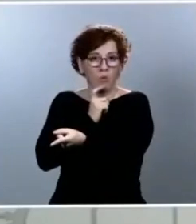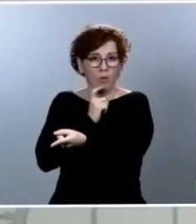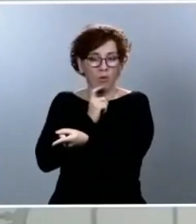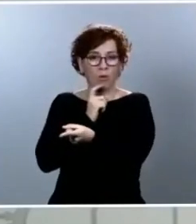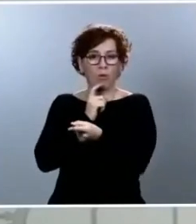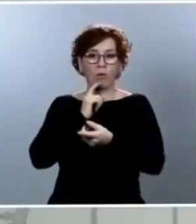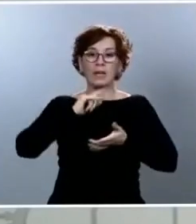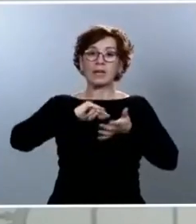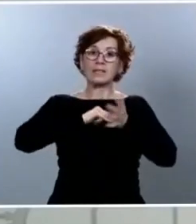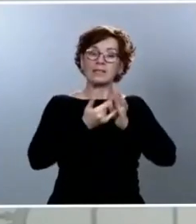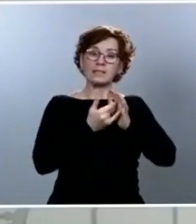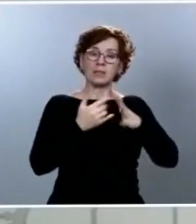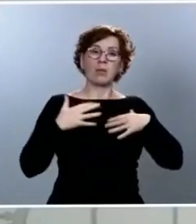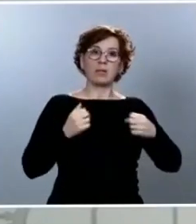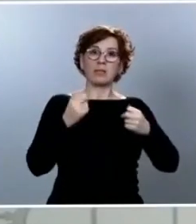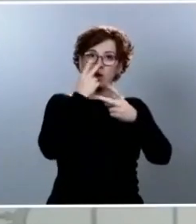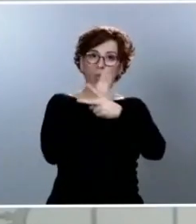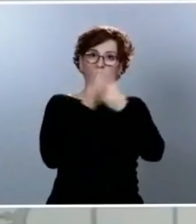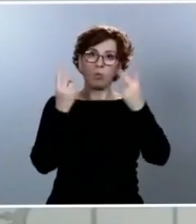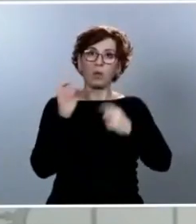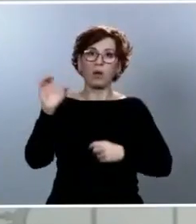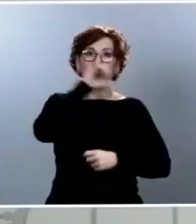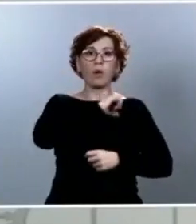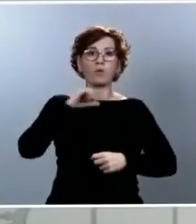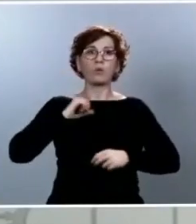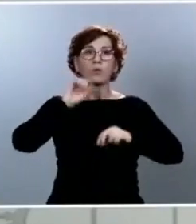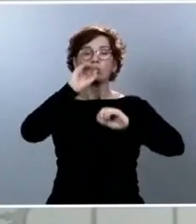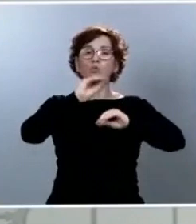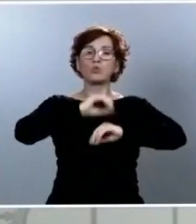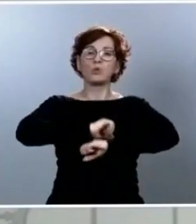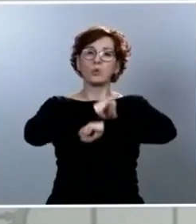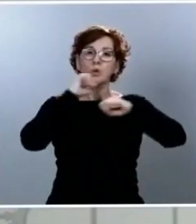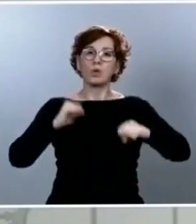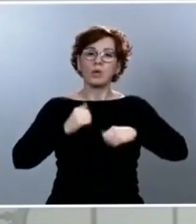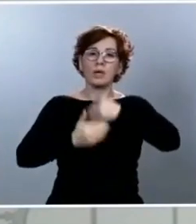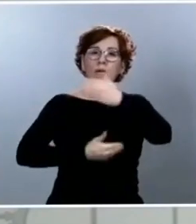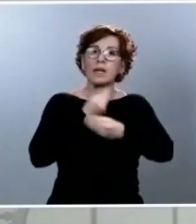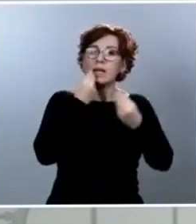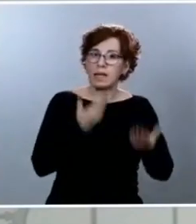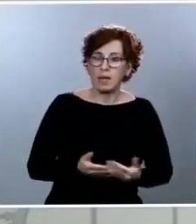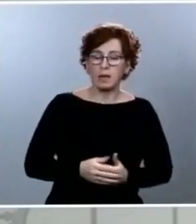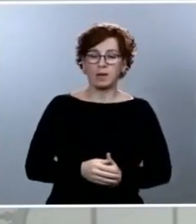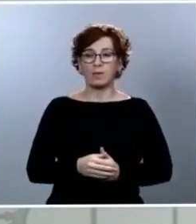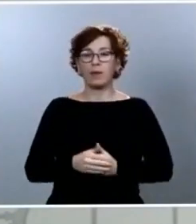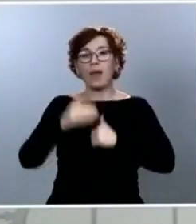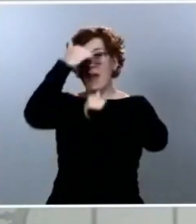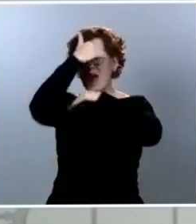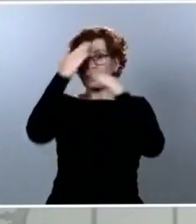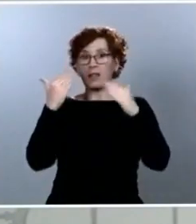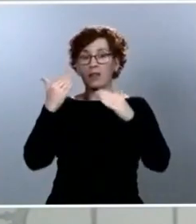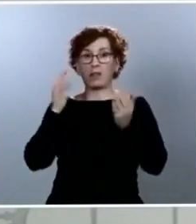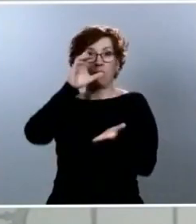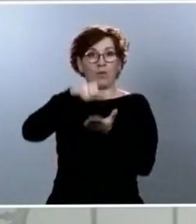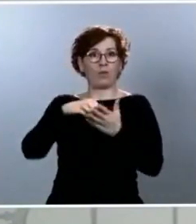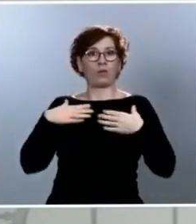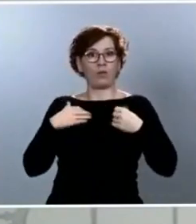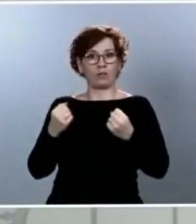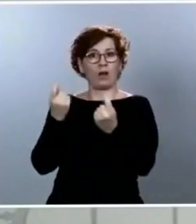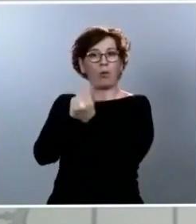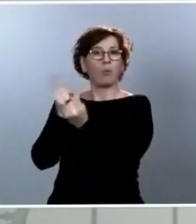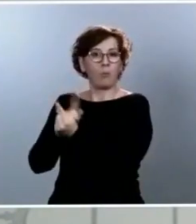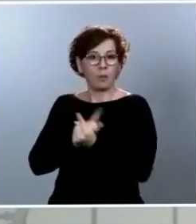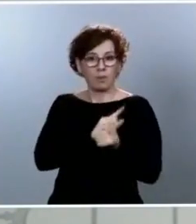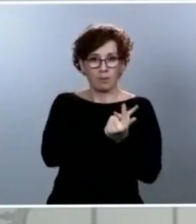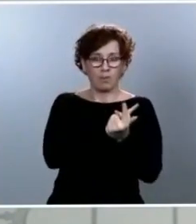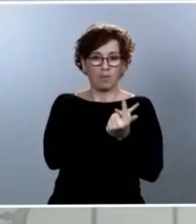pública en cada una de las comunidades autónomas, también la atención primaria. Es decir, lo que no podemos permitirnos bajo ningún concepto es que